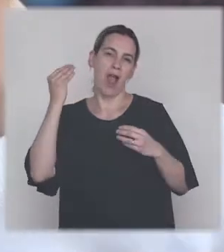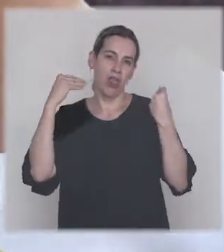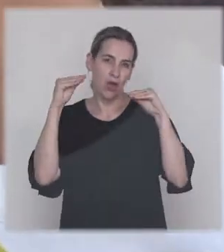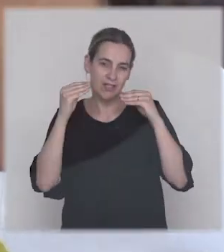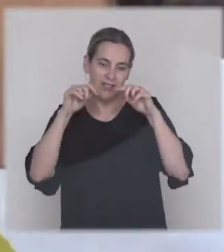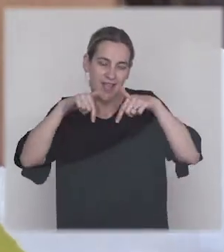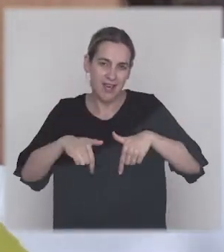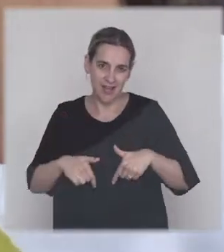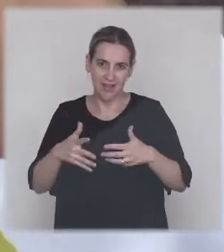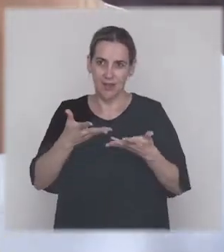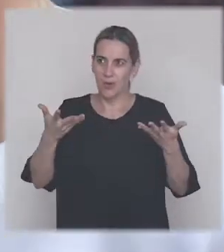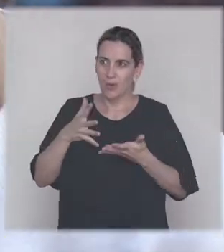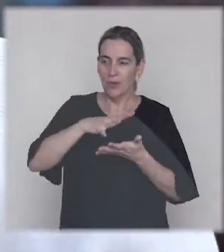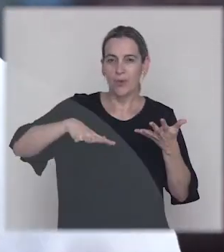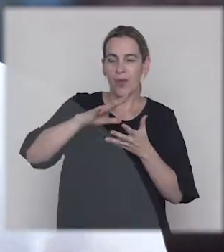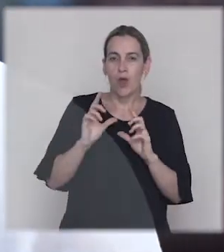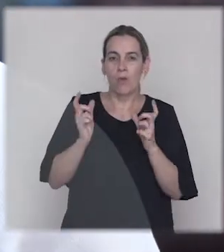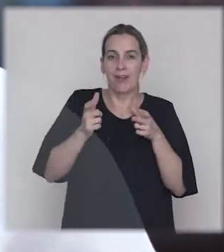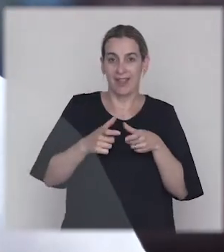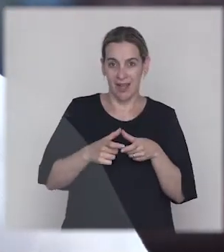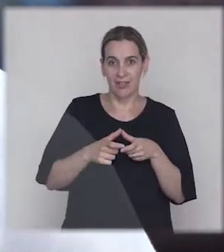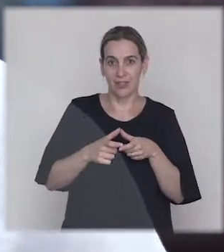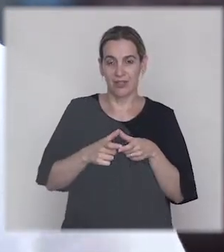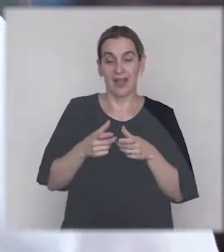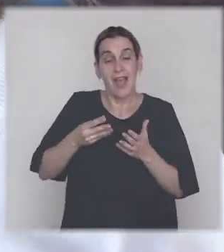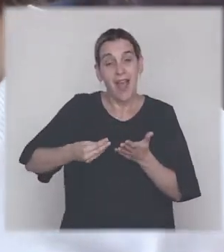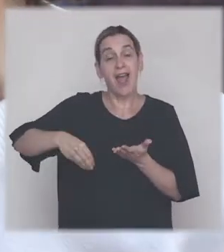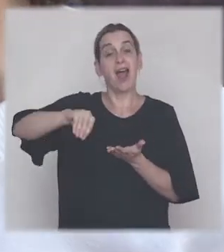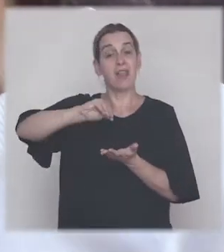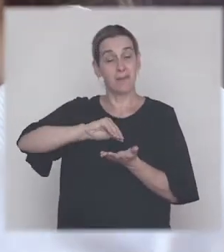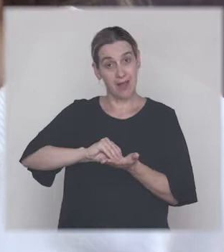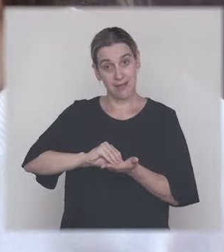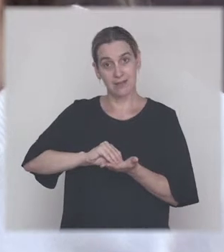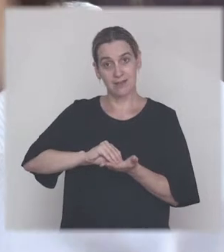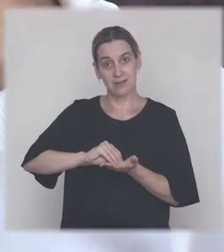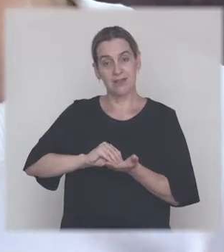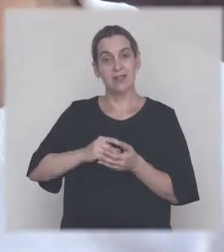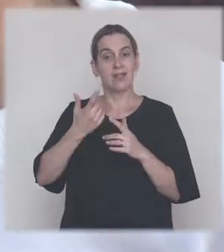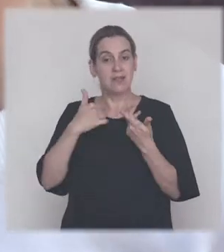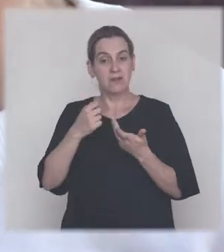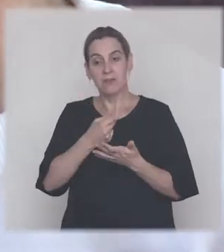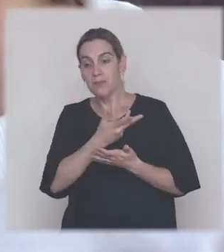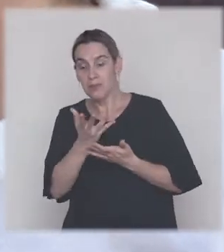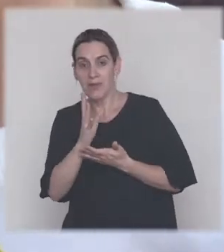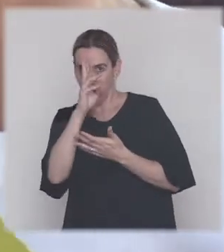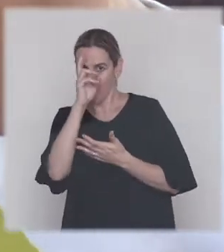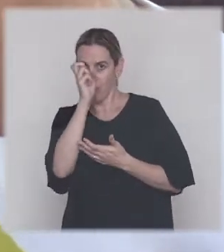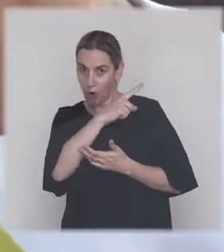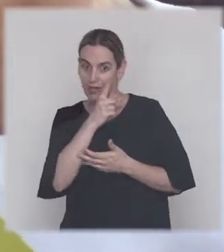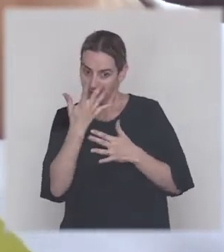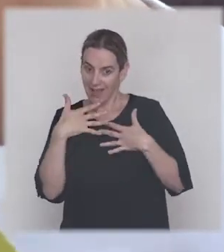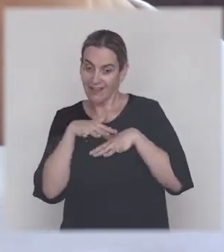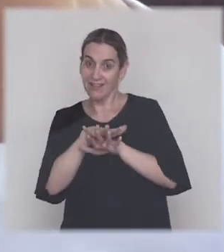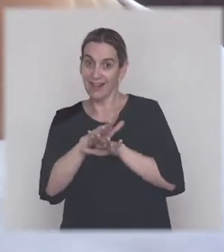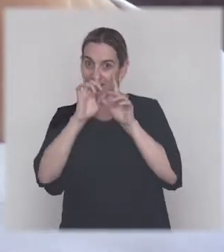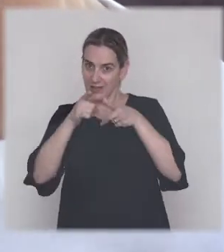en este caso, en este FPV comunitario. Además de que contemos con la Policlínica como parte